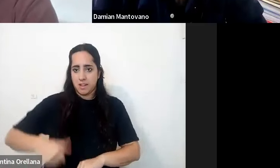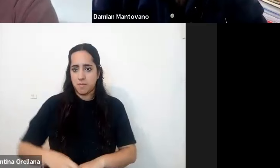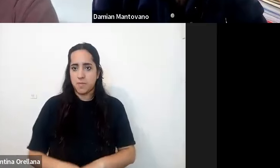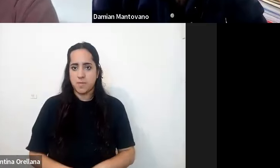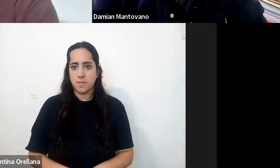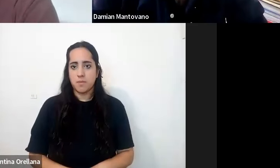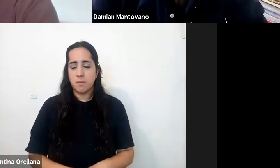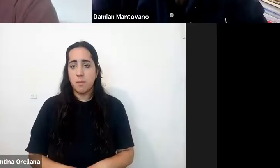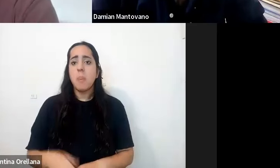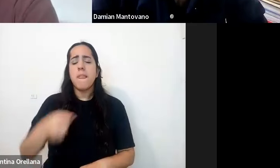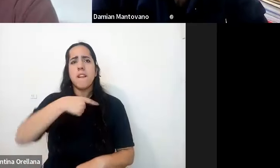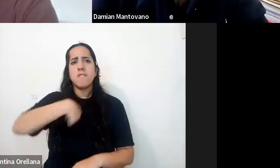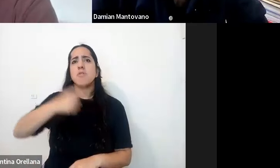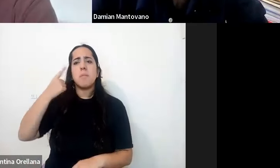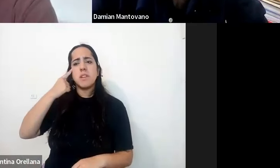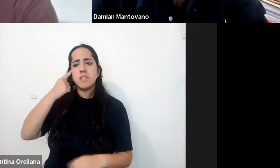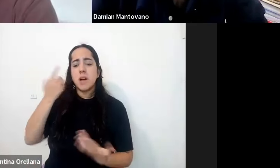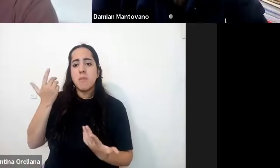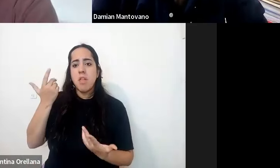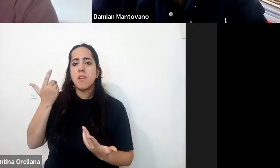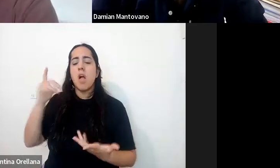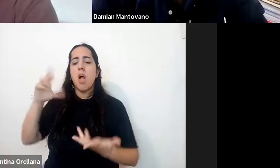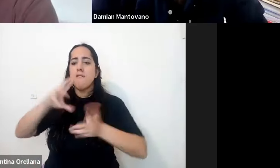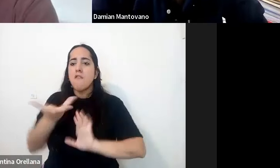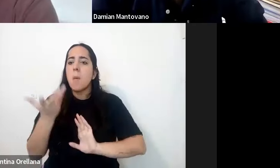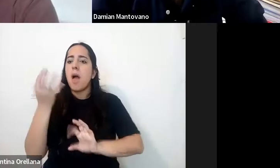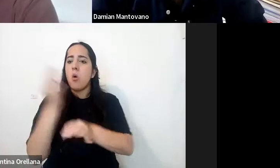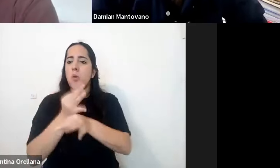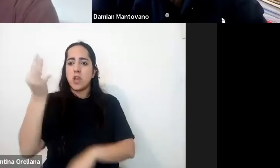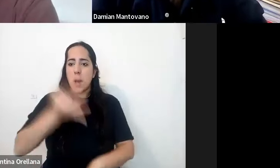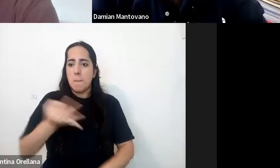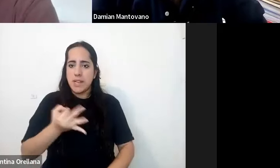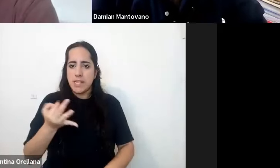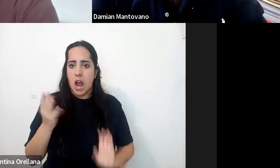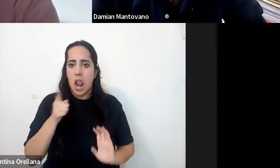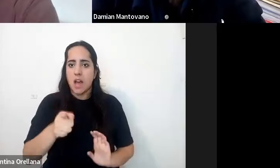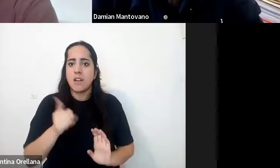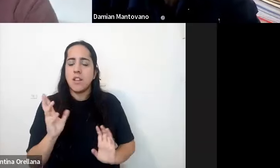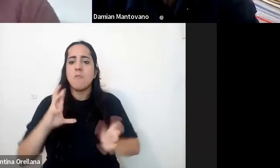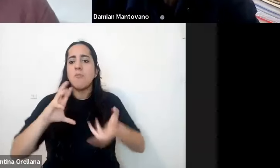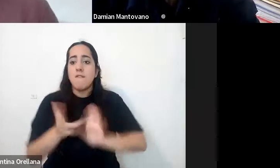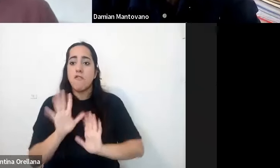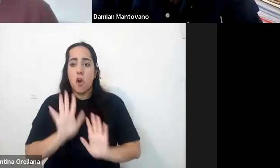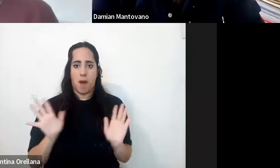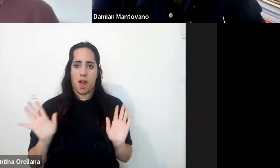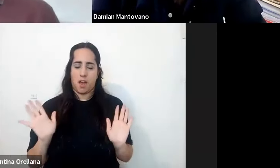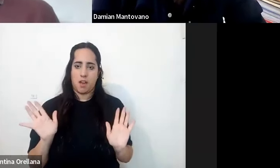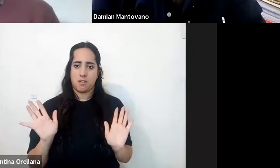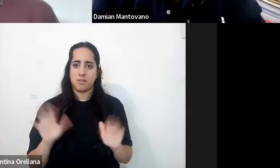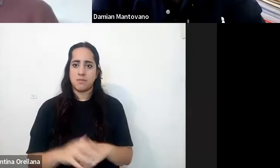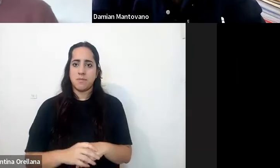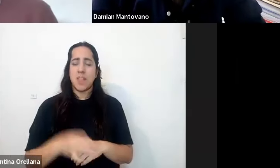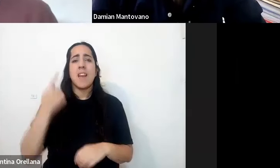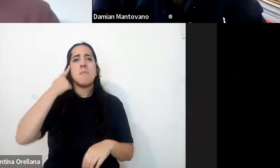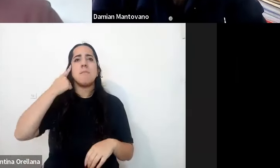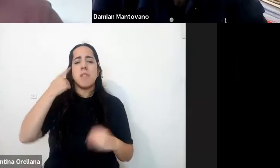nosotros consideramos a la modalidad de educación especial justamente con esta categoría como una modalidad partiendo de la idea de